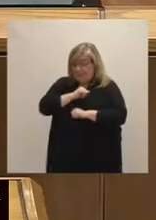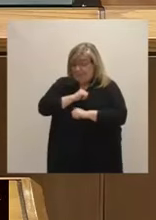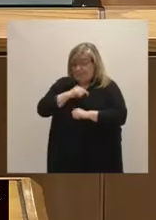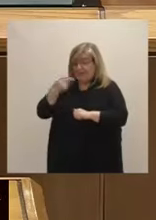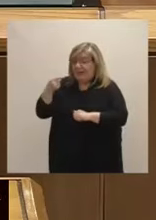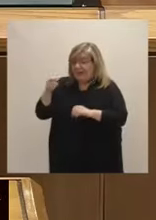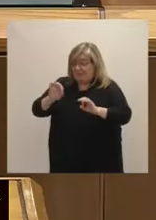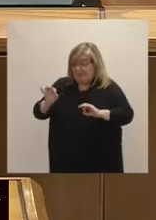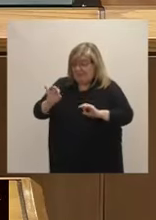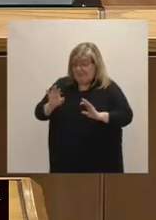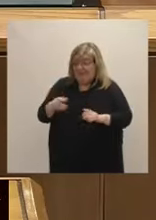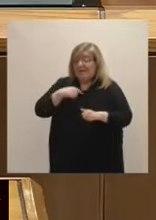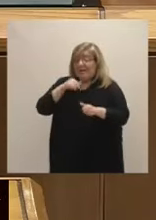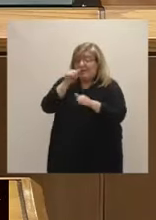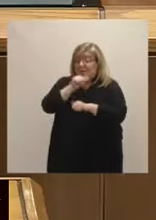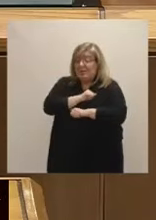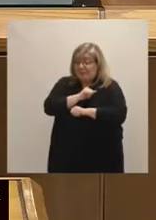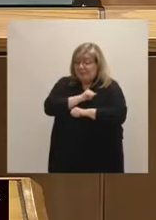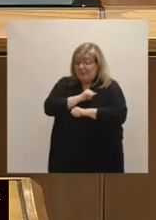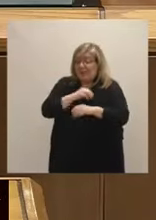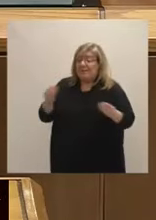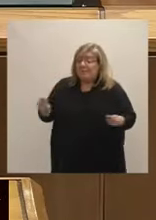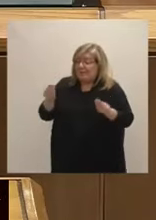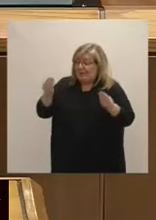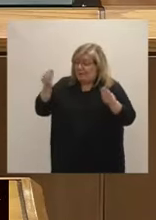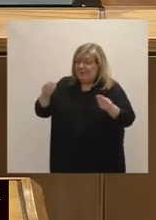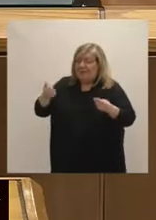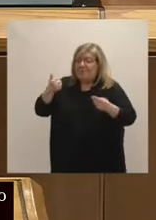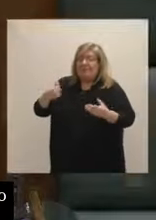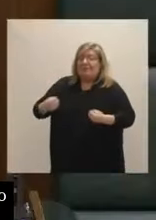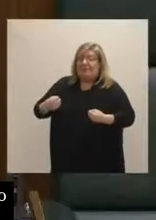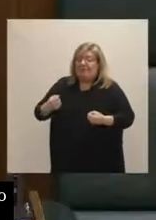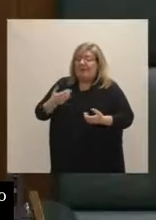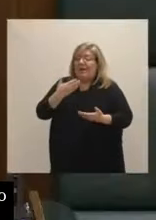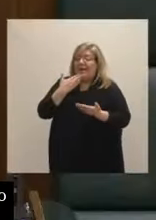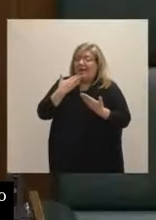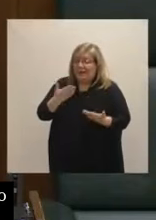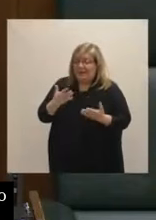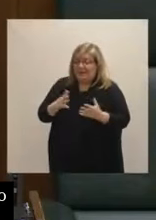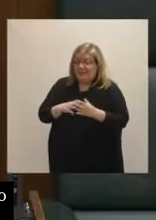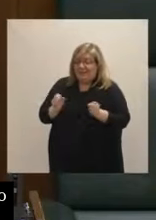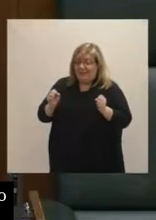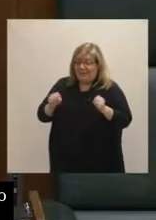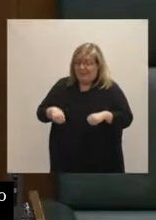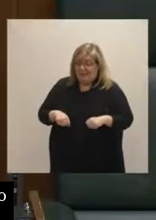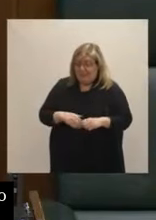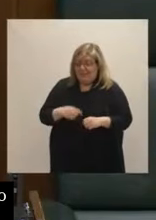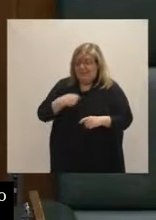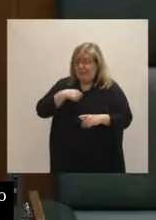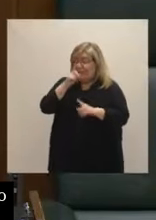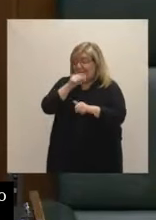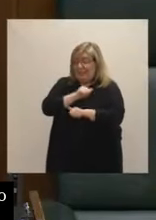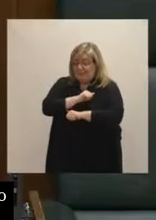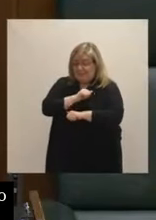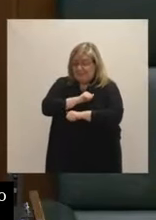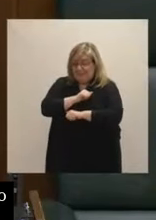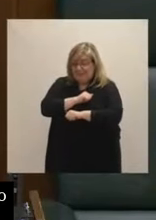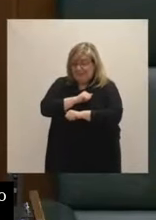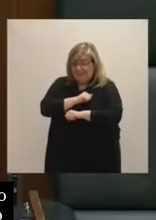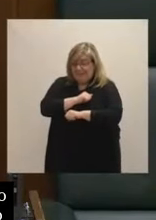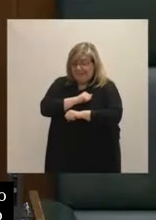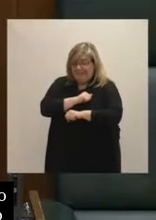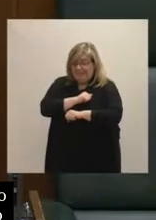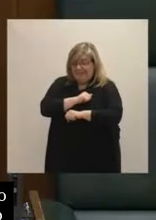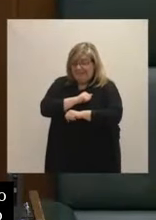Espero que la negociación colectiva mejore y se haga más fuerte gracias a este acuerdo que hemos aportado. Espero que todos los agentes sociales